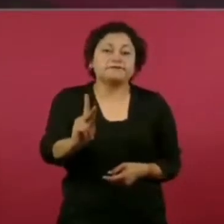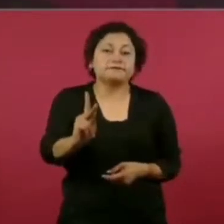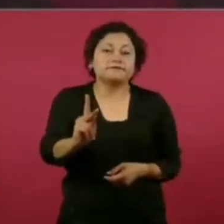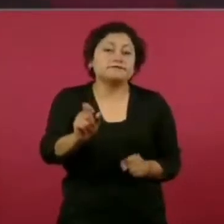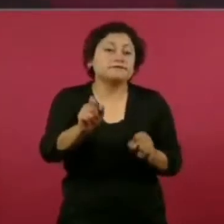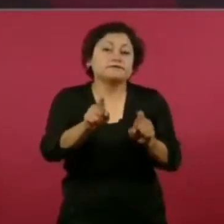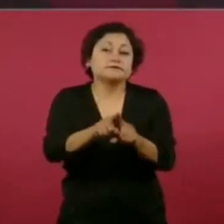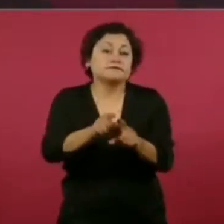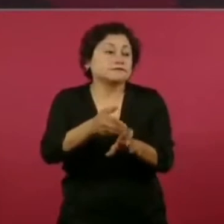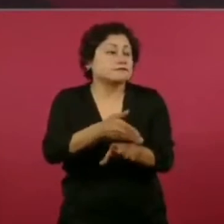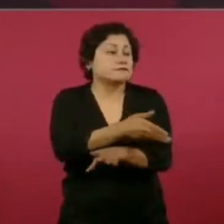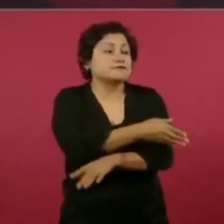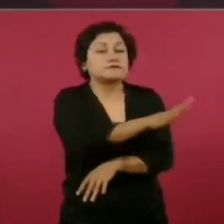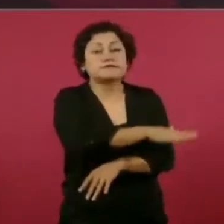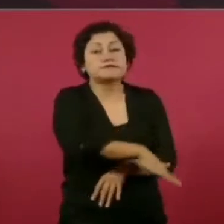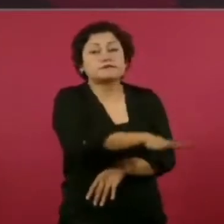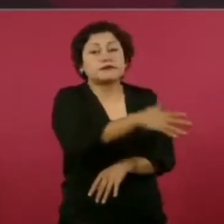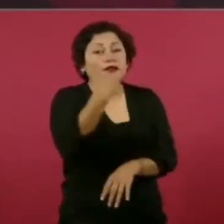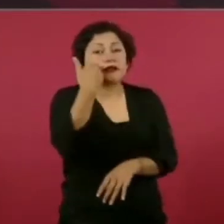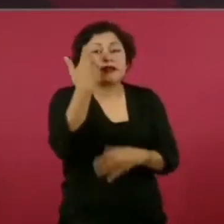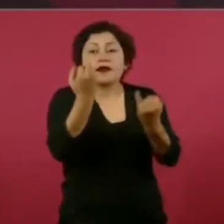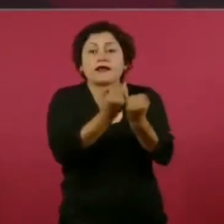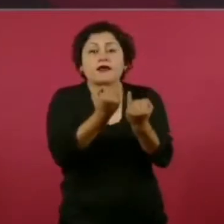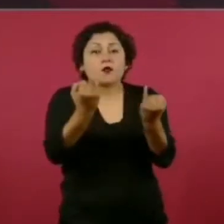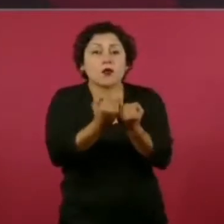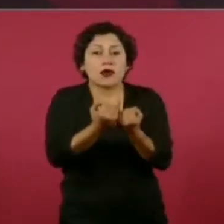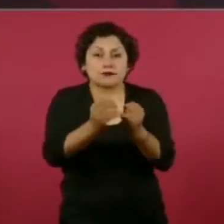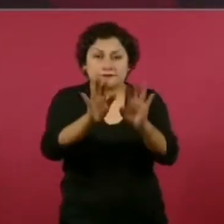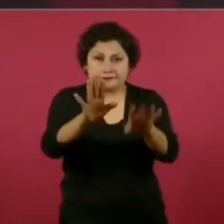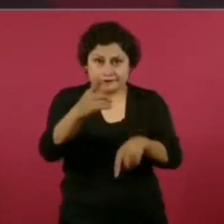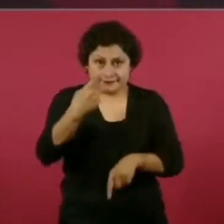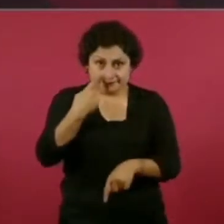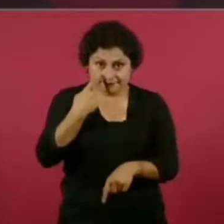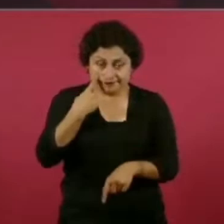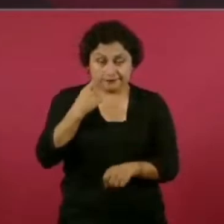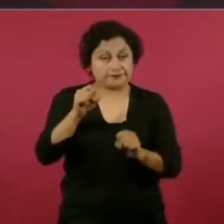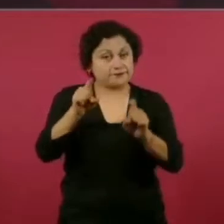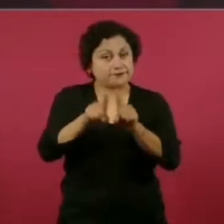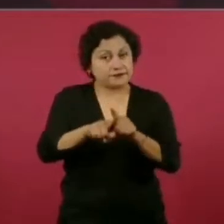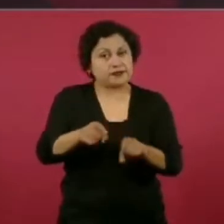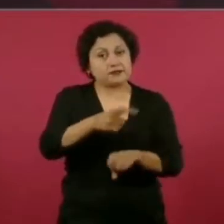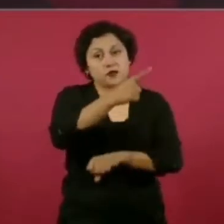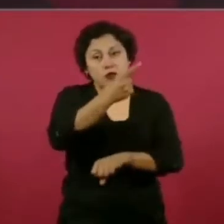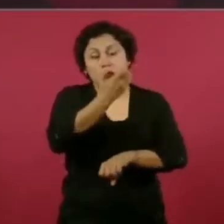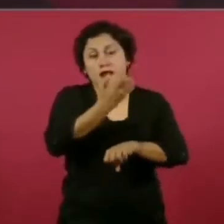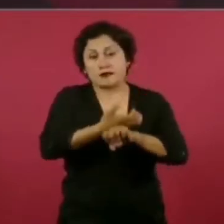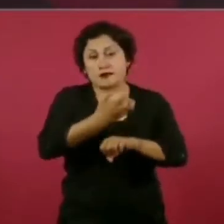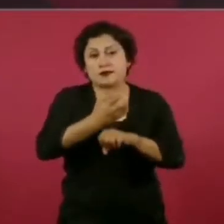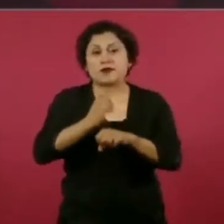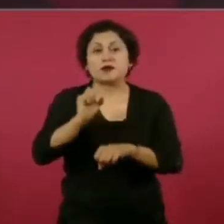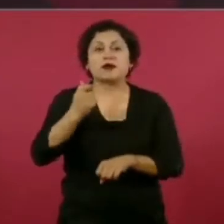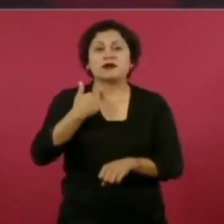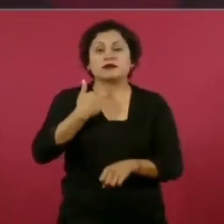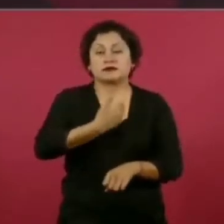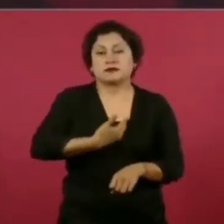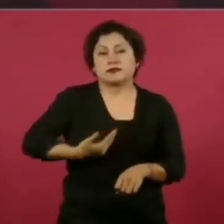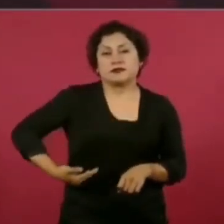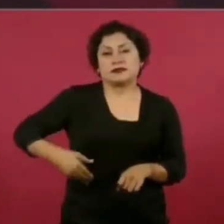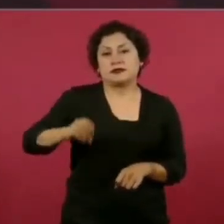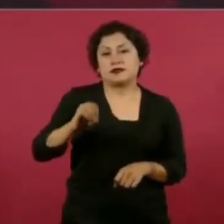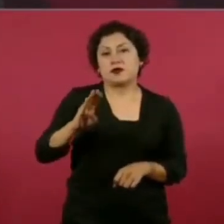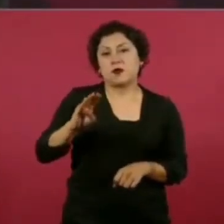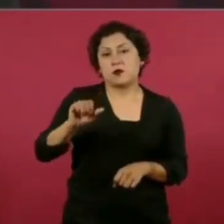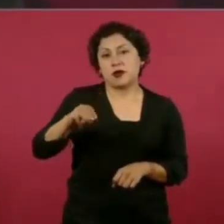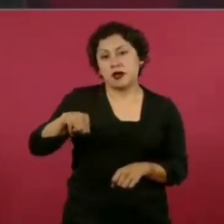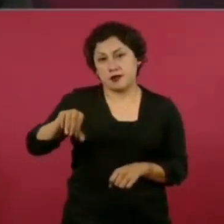Obama la aplicó, nada más que a diferencia del FOAPROA